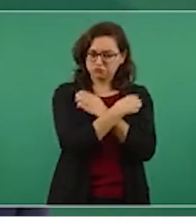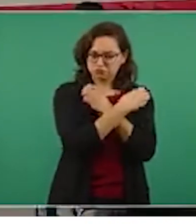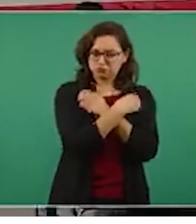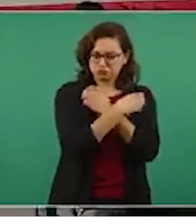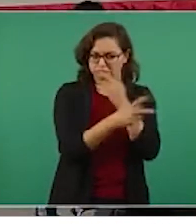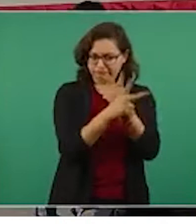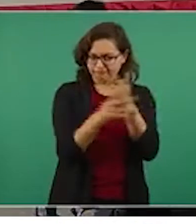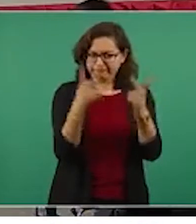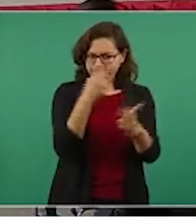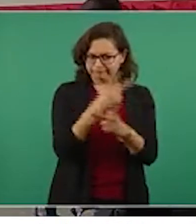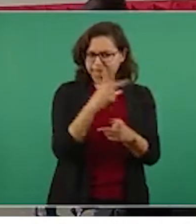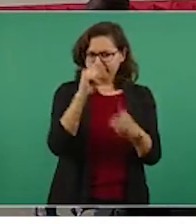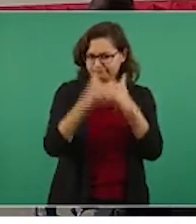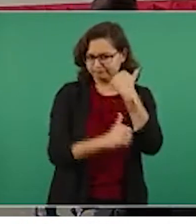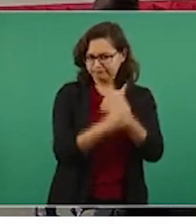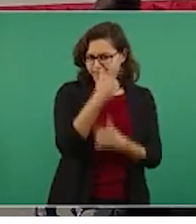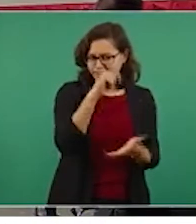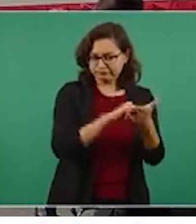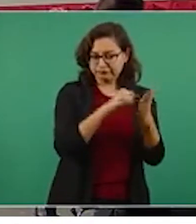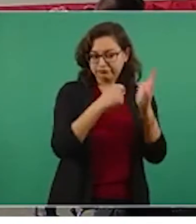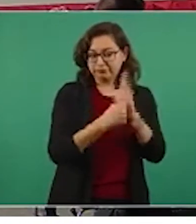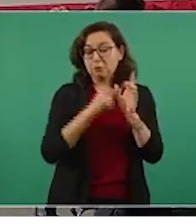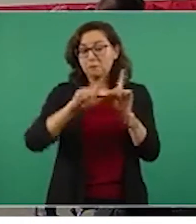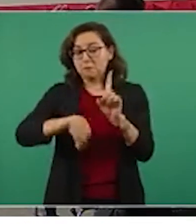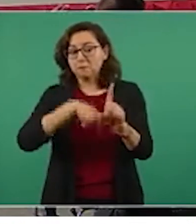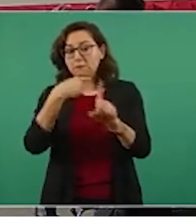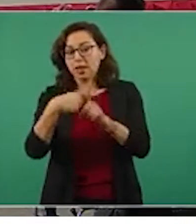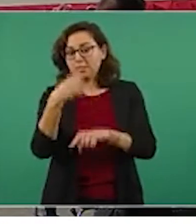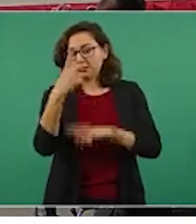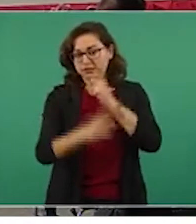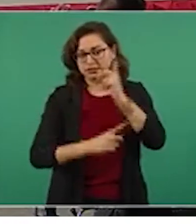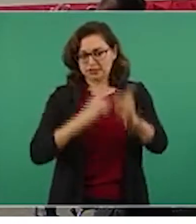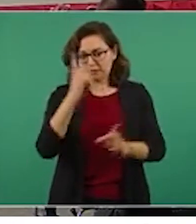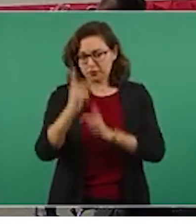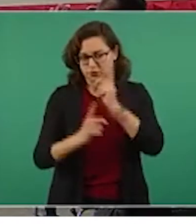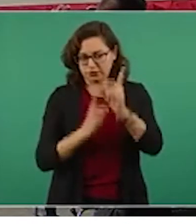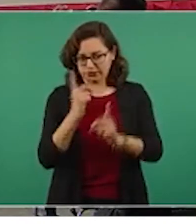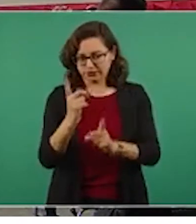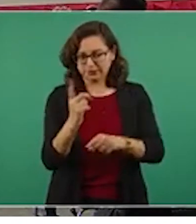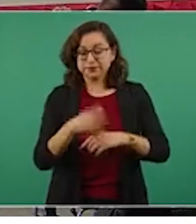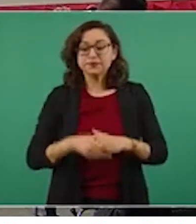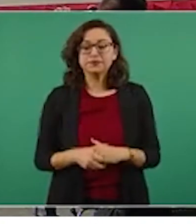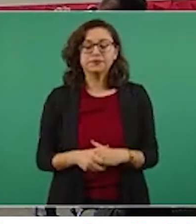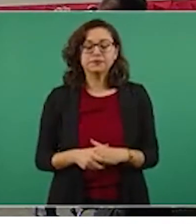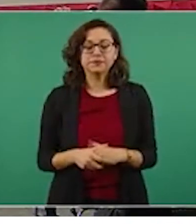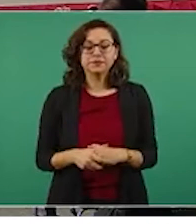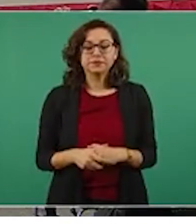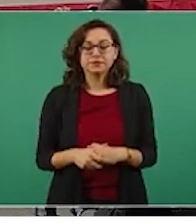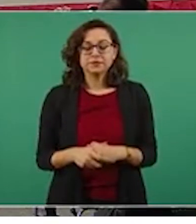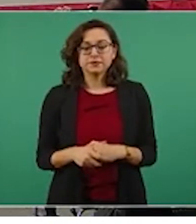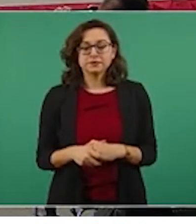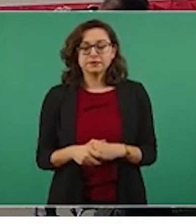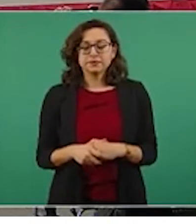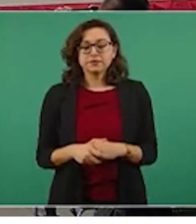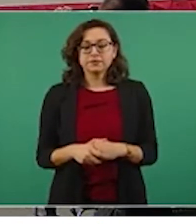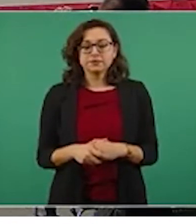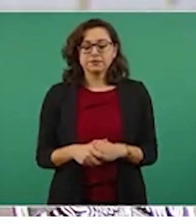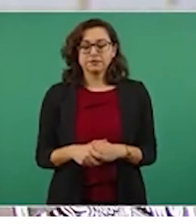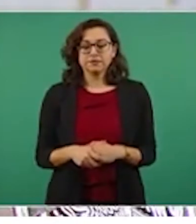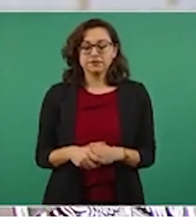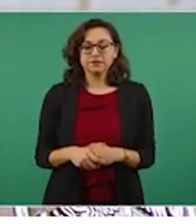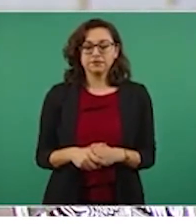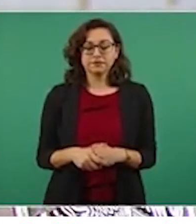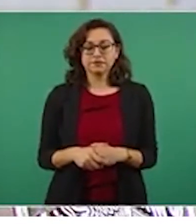como en el aspecto deportivo. Dicho modelo está basado en la construcción de